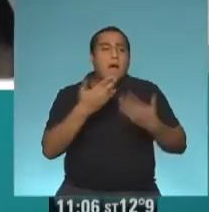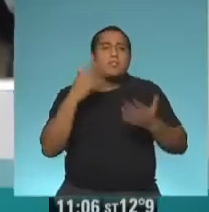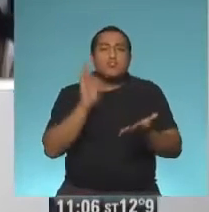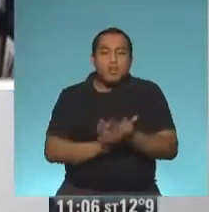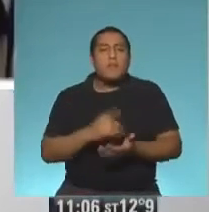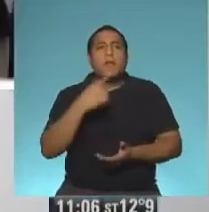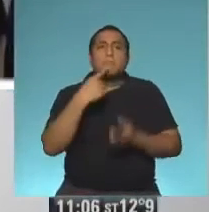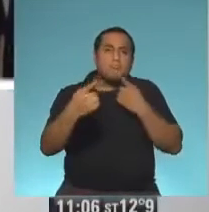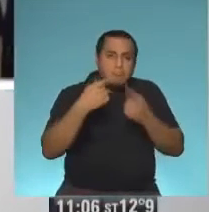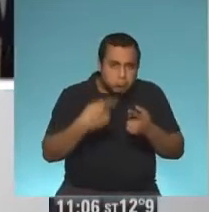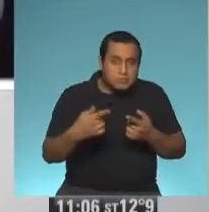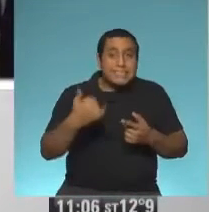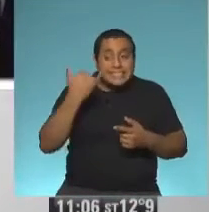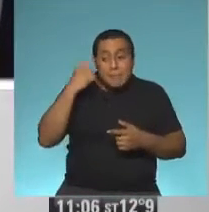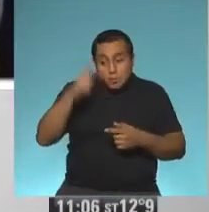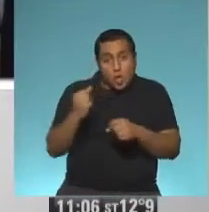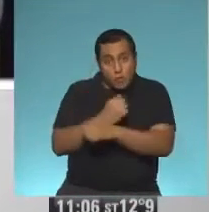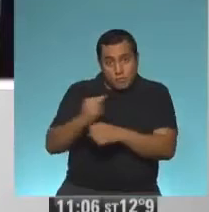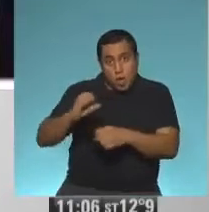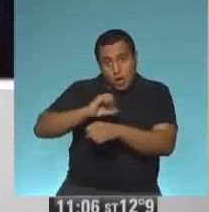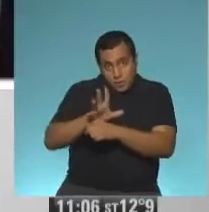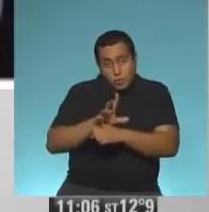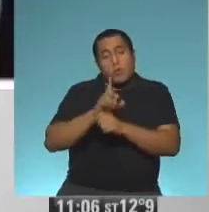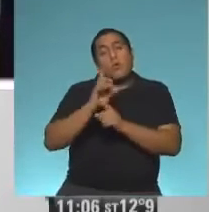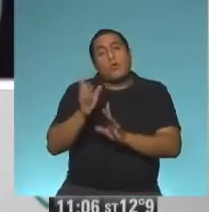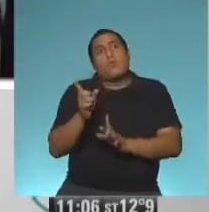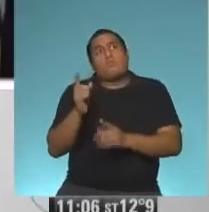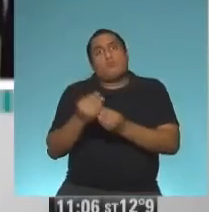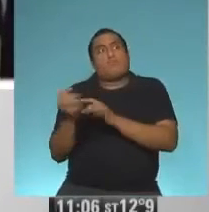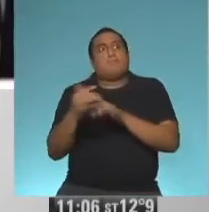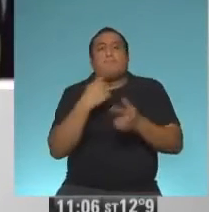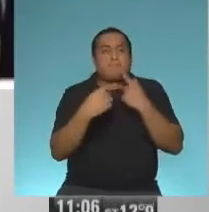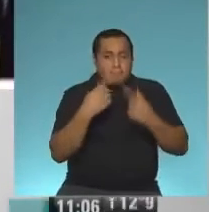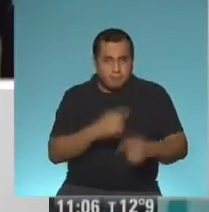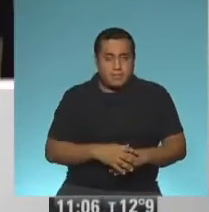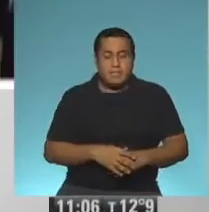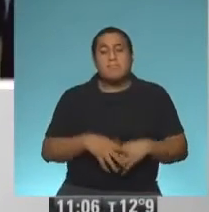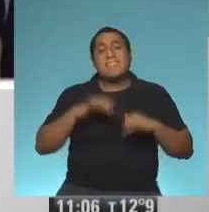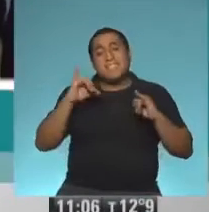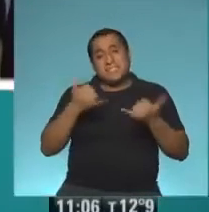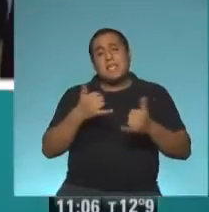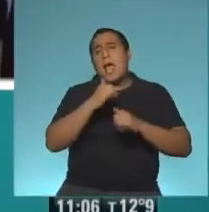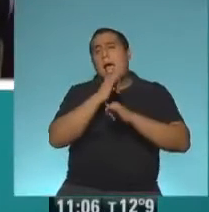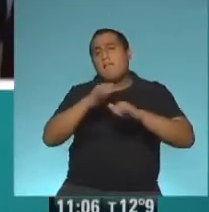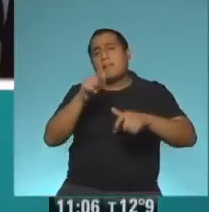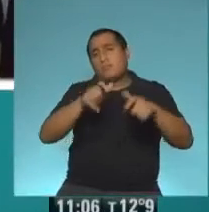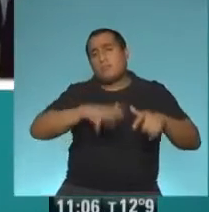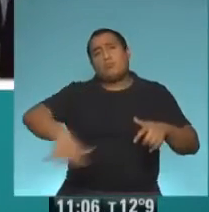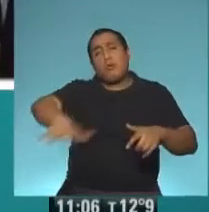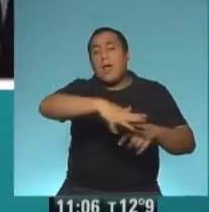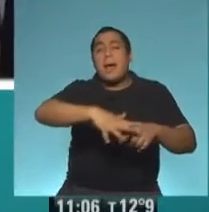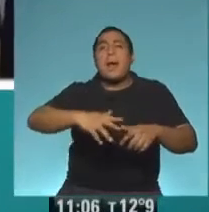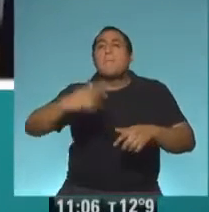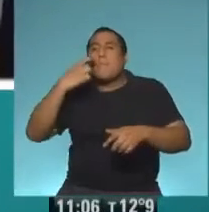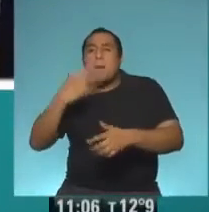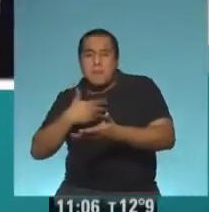abordaje de los que ya están diagnosticados. Sí, y ahí lo que le decimos es a la comunidad y a los padres en